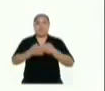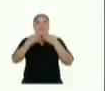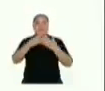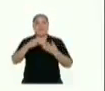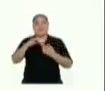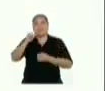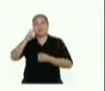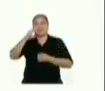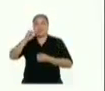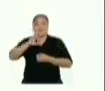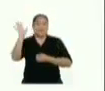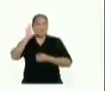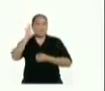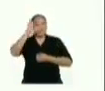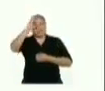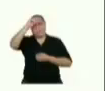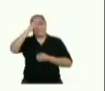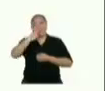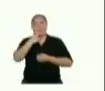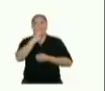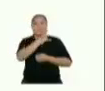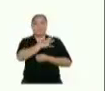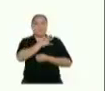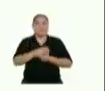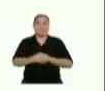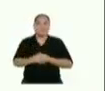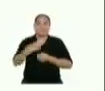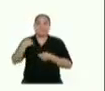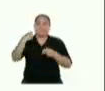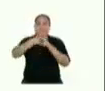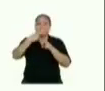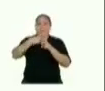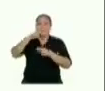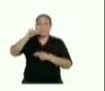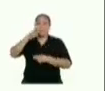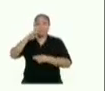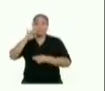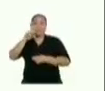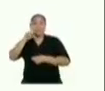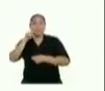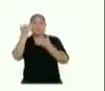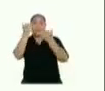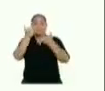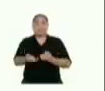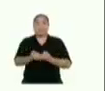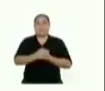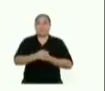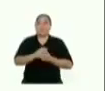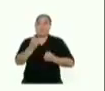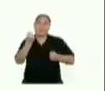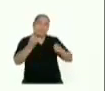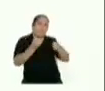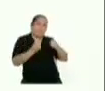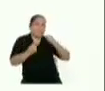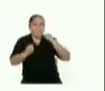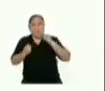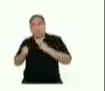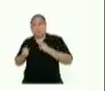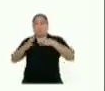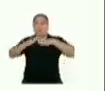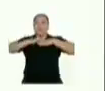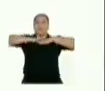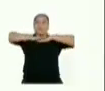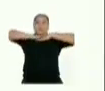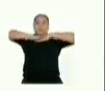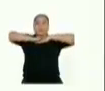Gracias, Jeremis. Hola, chicas y chicos de cuarto de secundaria. Mi nombre es Gabriela y el día de hoy vamos a mover cosas desde la